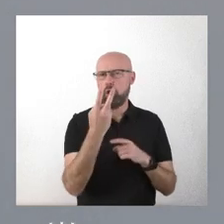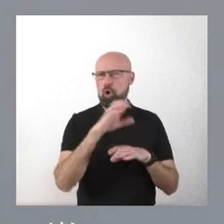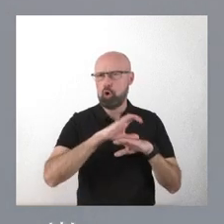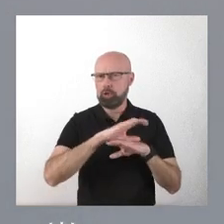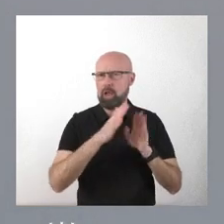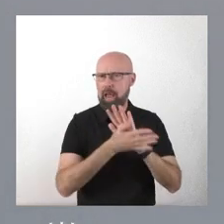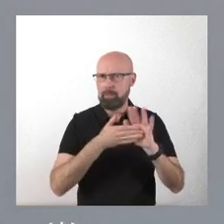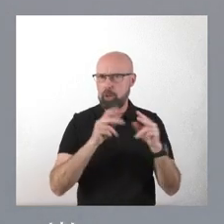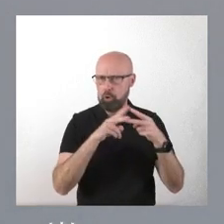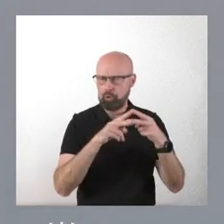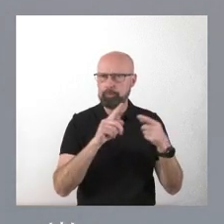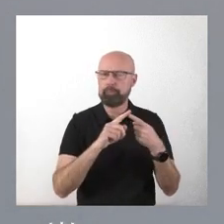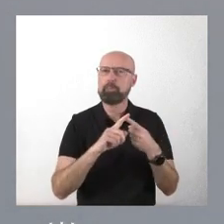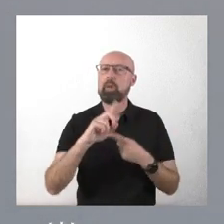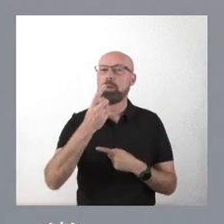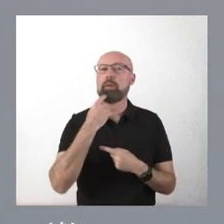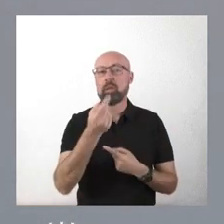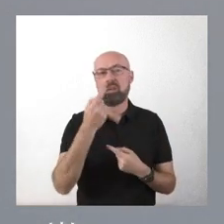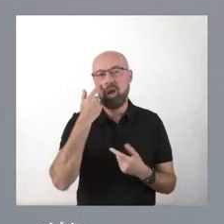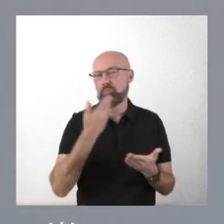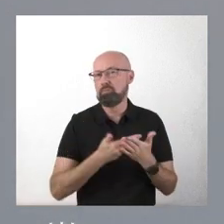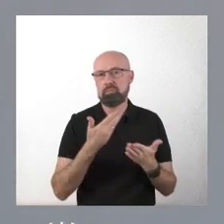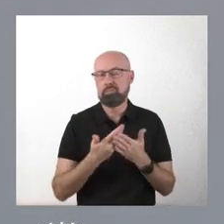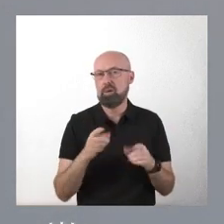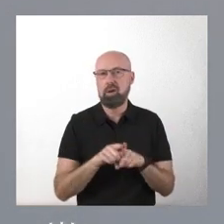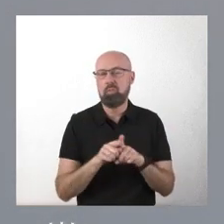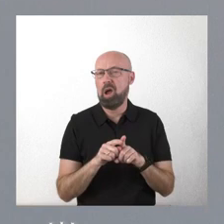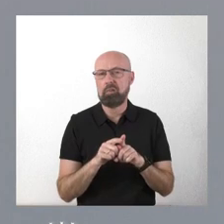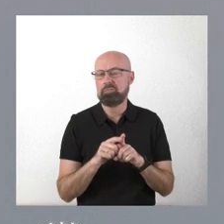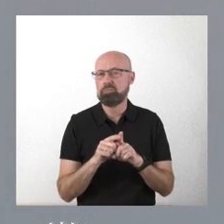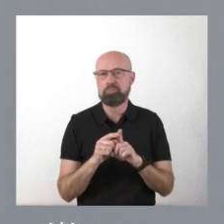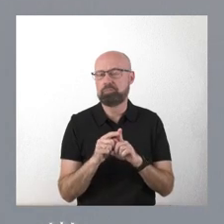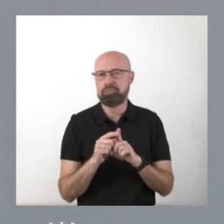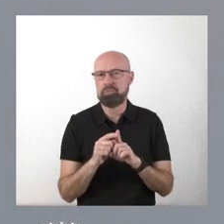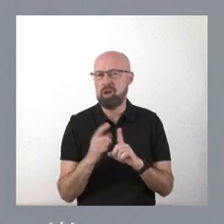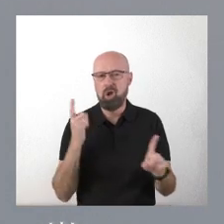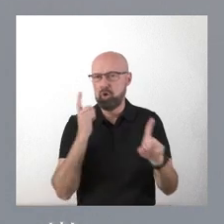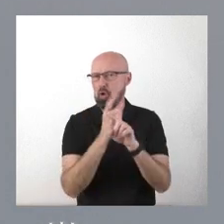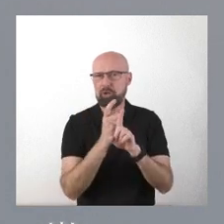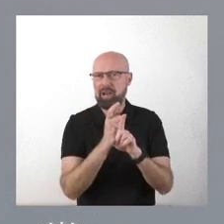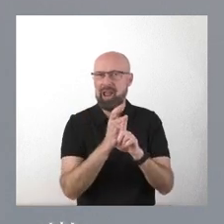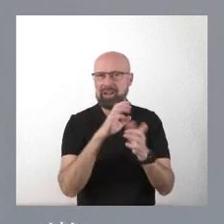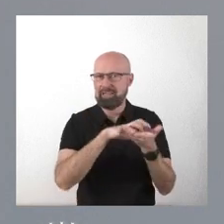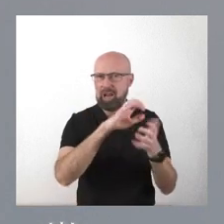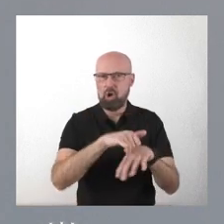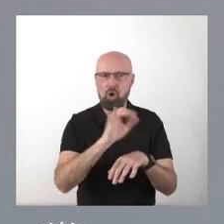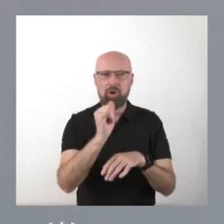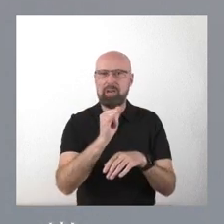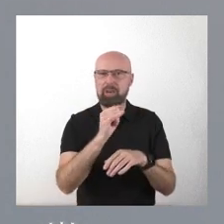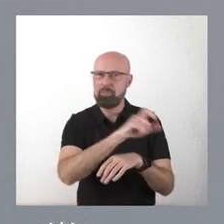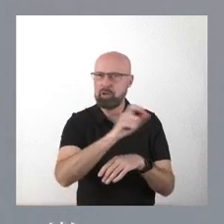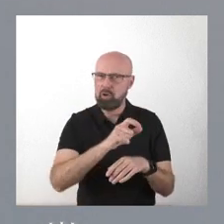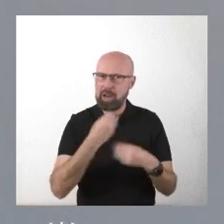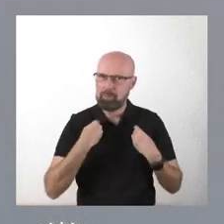vuelto a constatar una vez más el desprecio que hacia Castilla y León y hacia las personas de Castilla y León manifiestan determinados